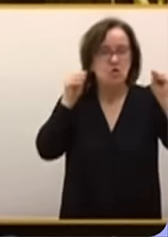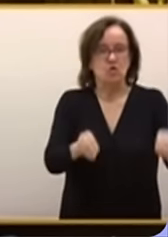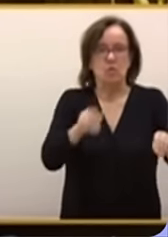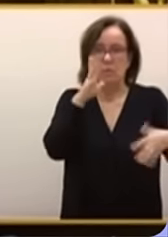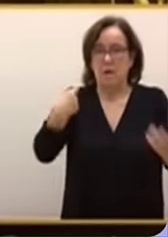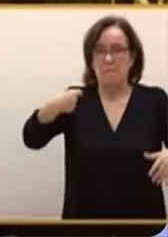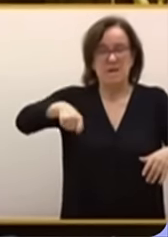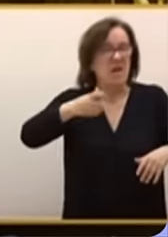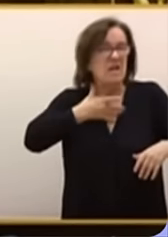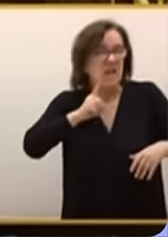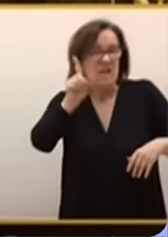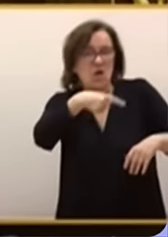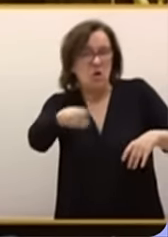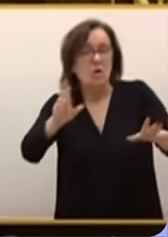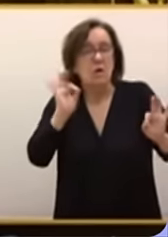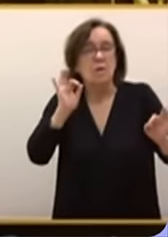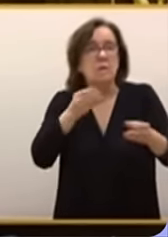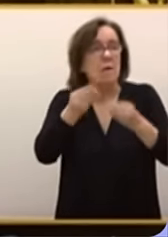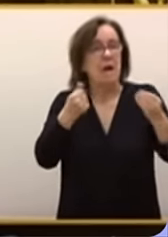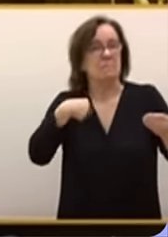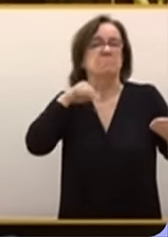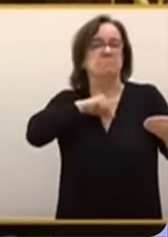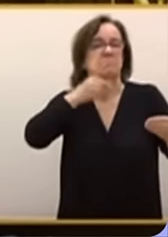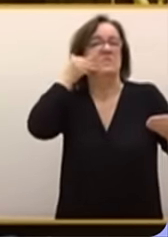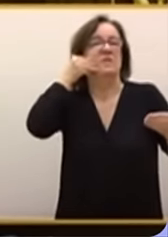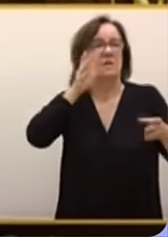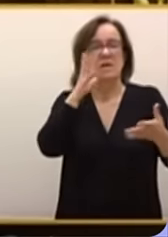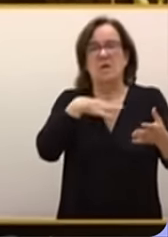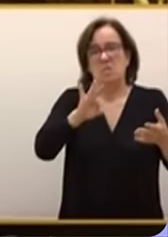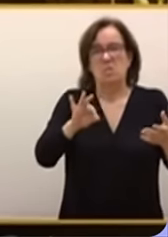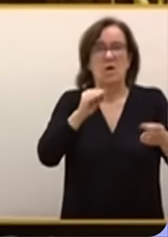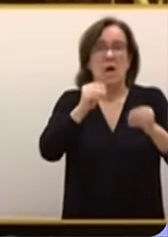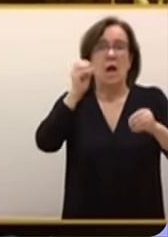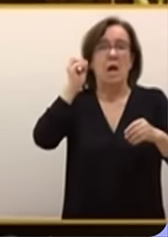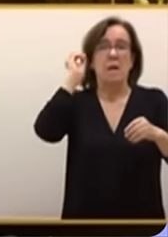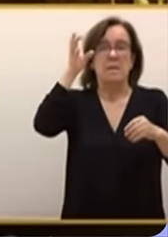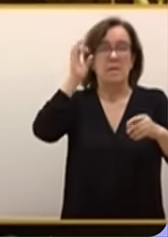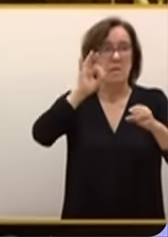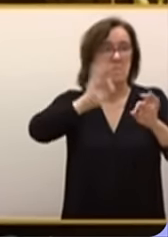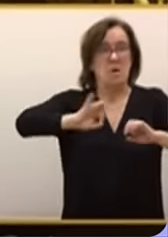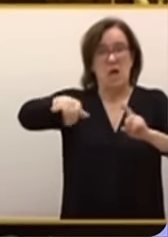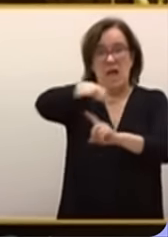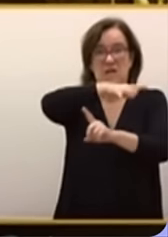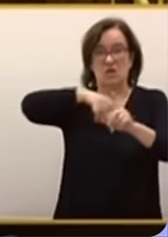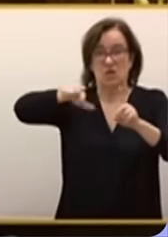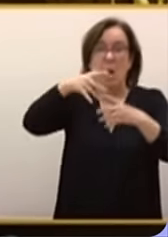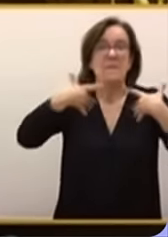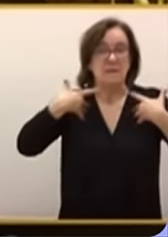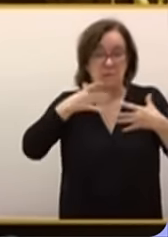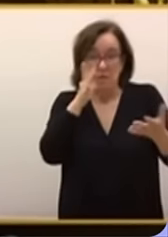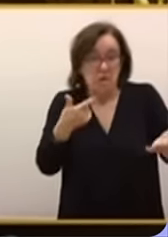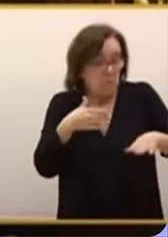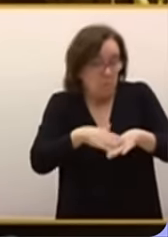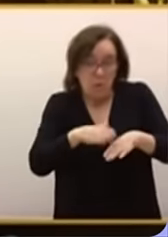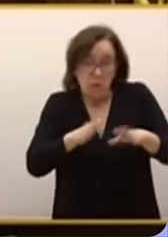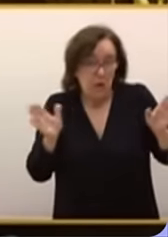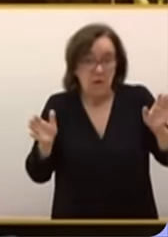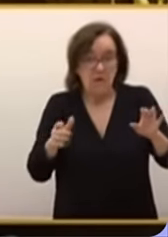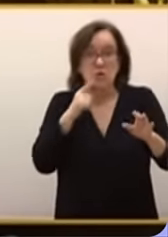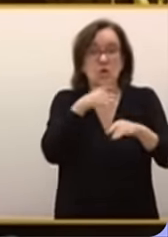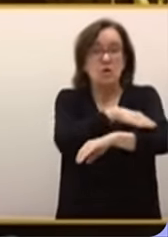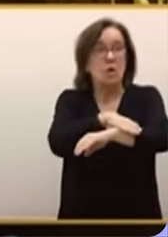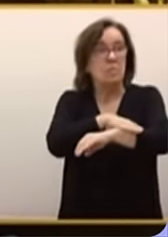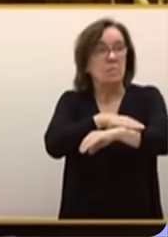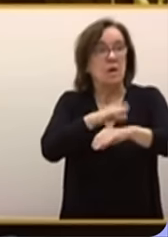Quiera o no, le guste o no, es una salida más digna. Tampoco debería convertir en víctima a nadie de su entorno. Y voy a decirle por qué. Que su